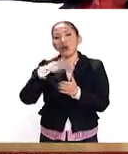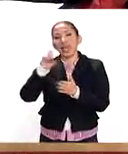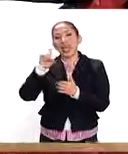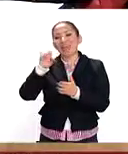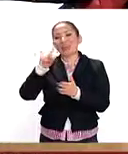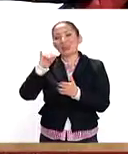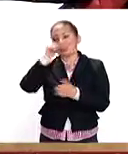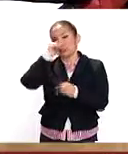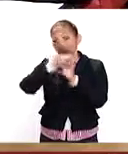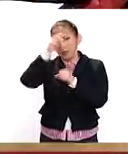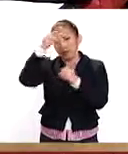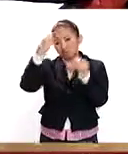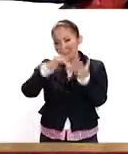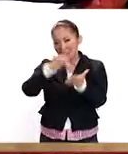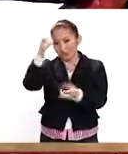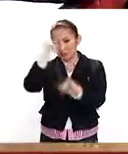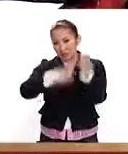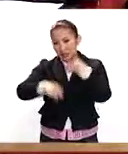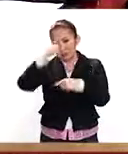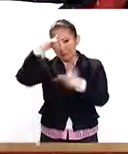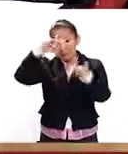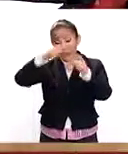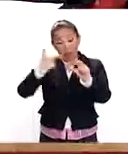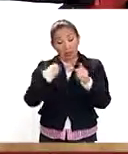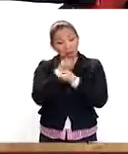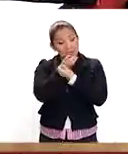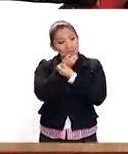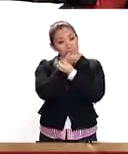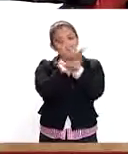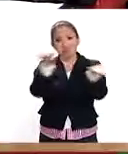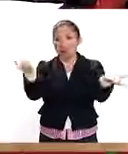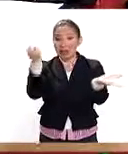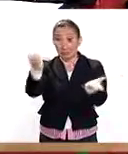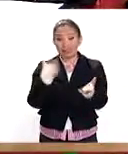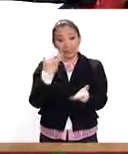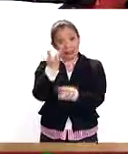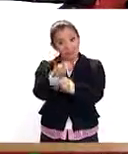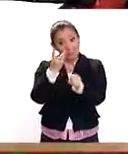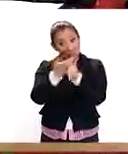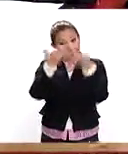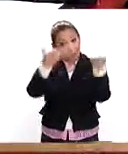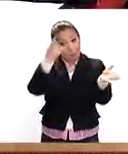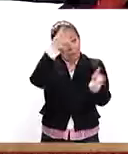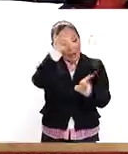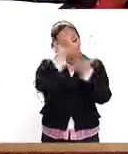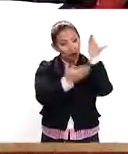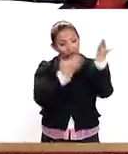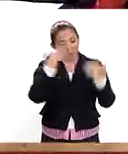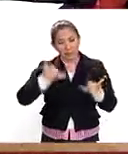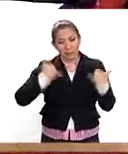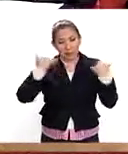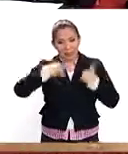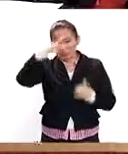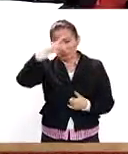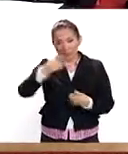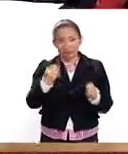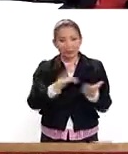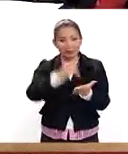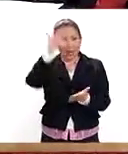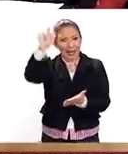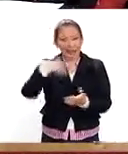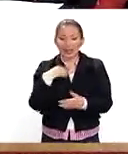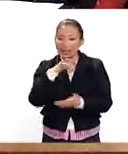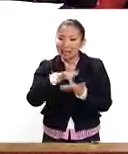Secretaría de Marina. Gracias por estar con nosotros en México al día y compartirnos estas ofertas que les dan a nuestros jóvenes mexicanos. Gracias.